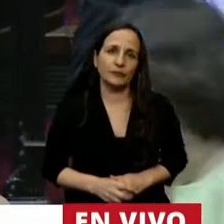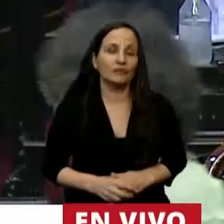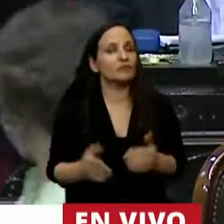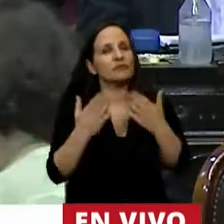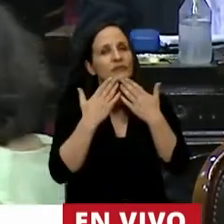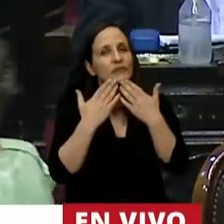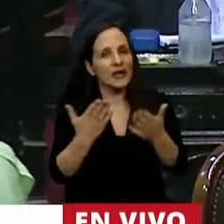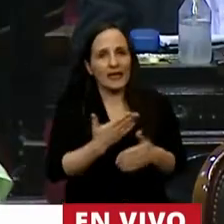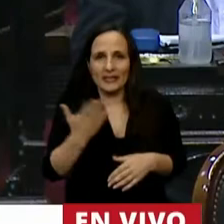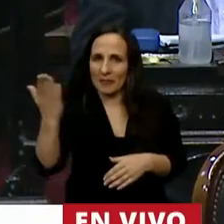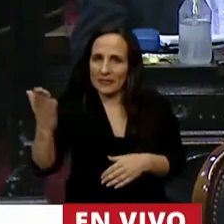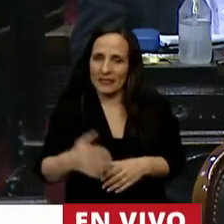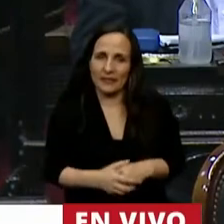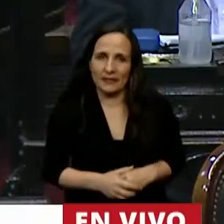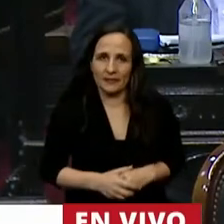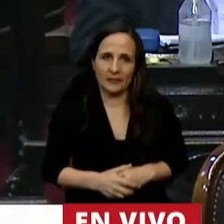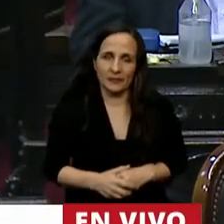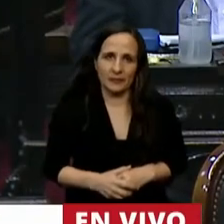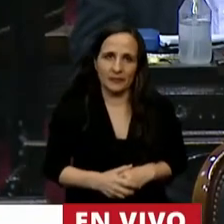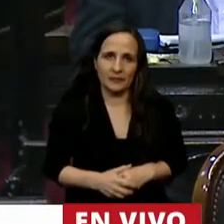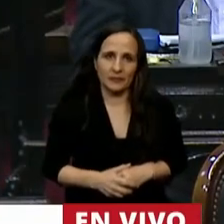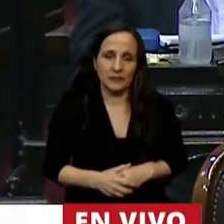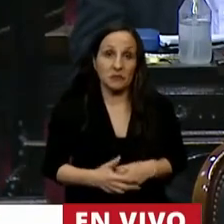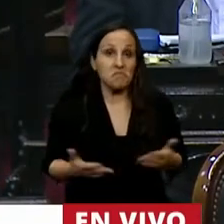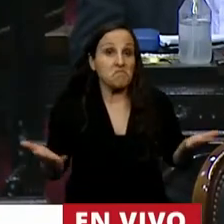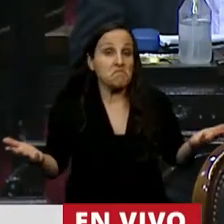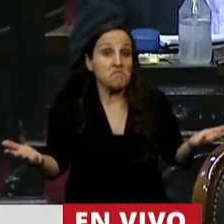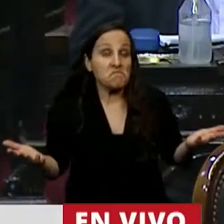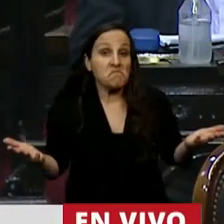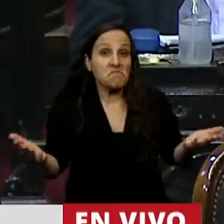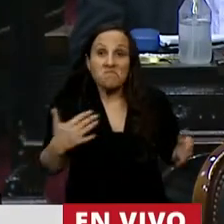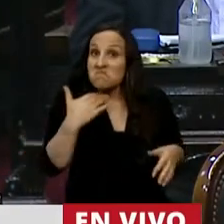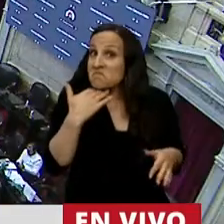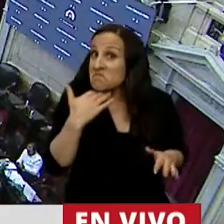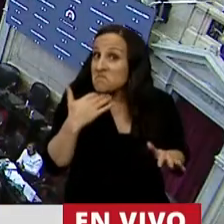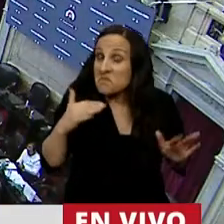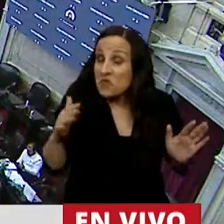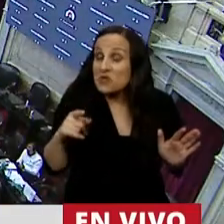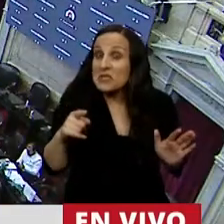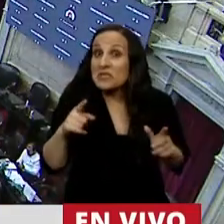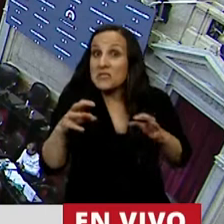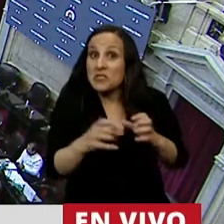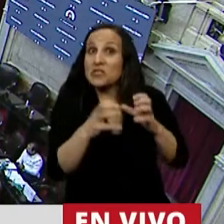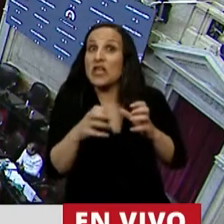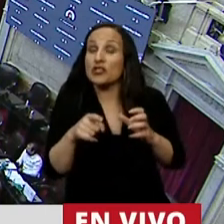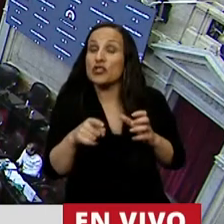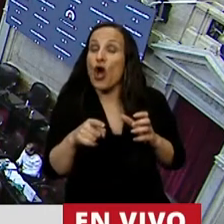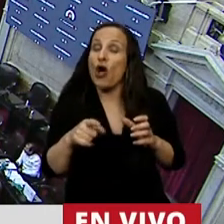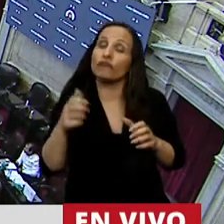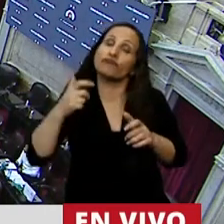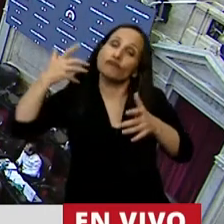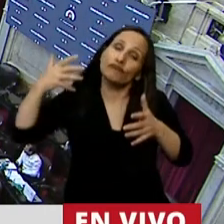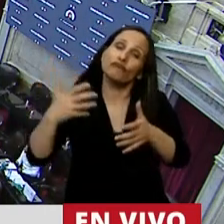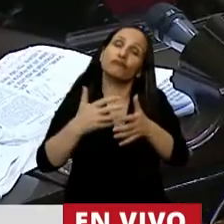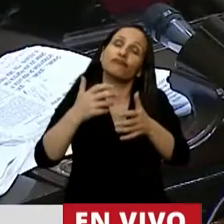Gracias, Presidente. No sé si esta sesión va a ser una sesión histórica.